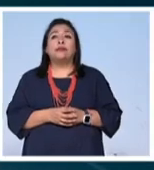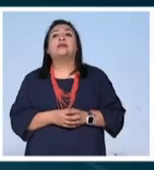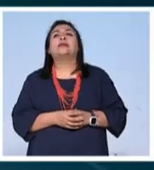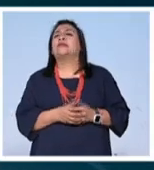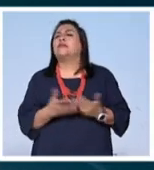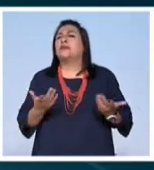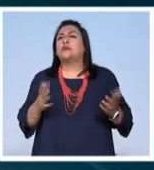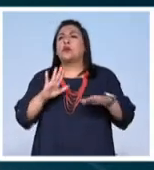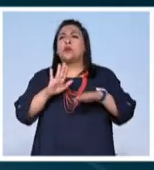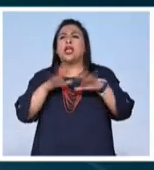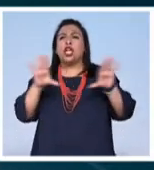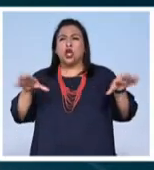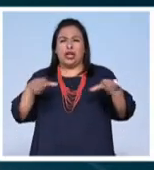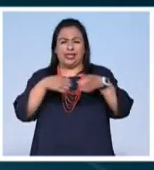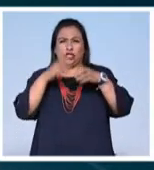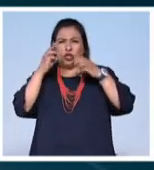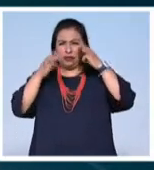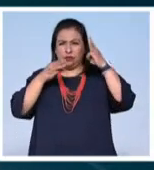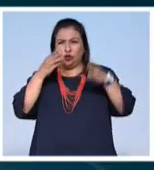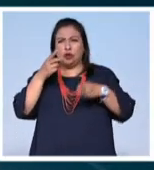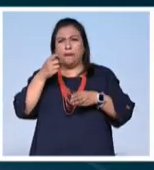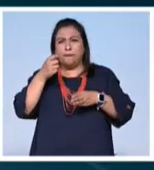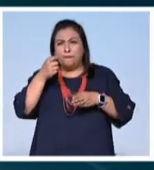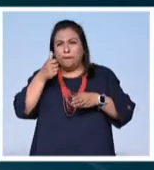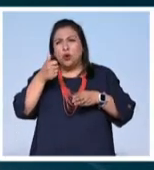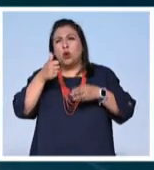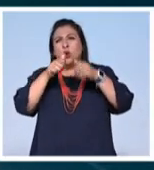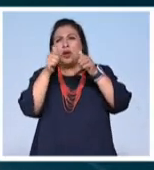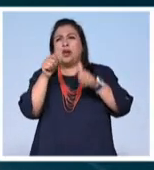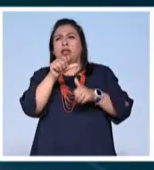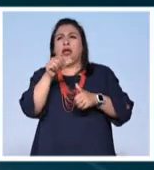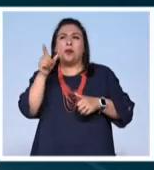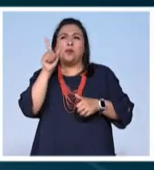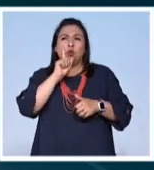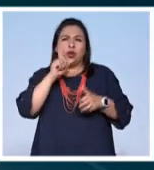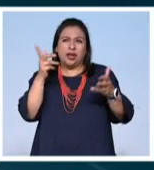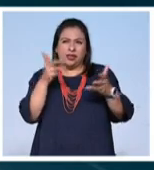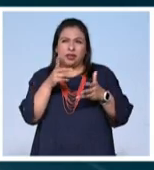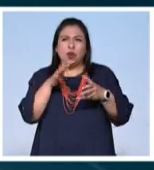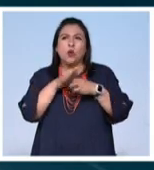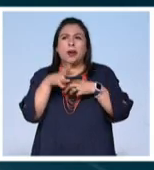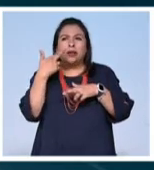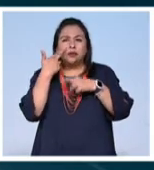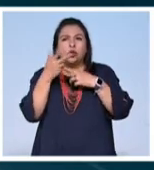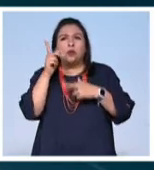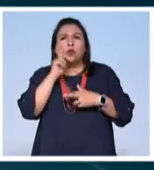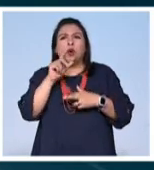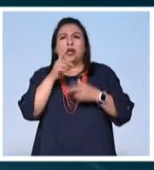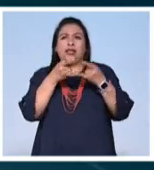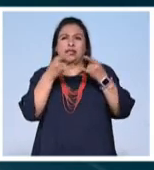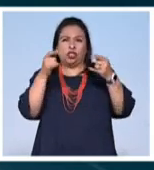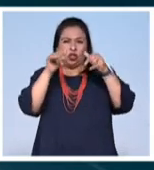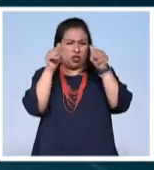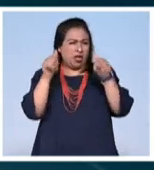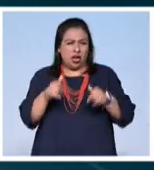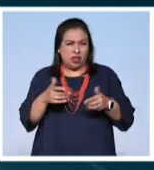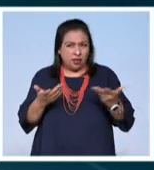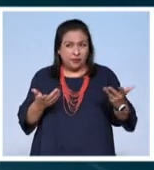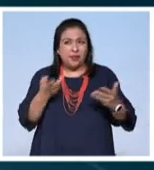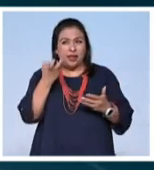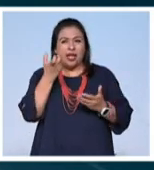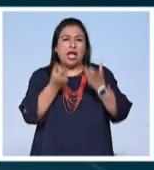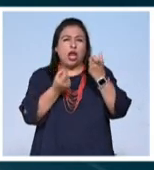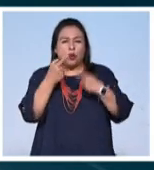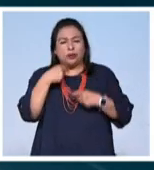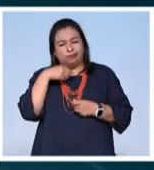porque en las colecciones de los museos hay poca obra hecha por mujeres y cuál es el papel de la mujer en la historia del arte fueron